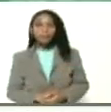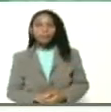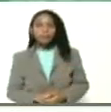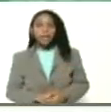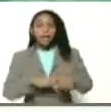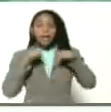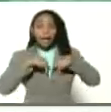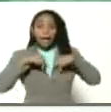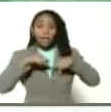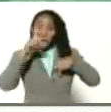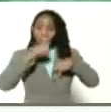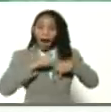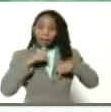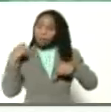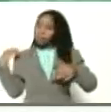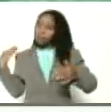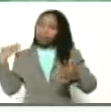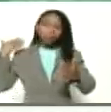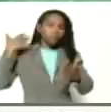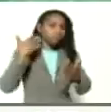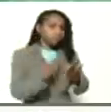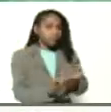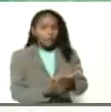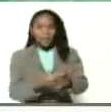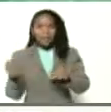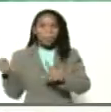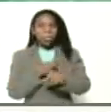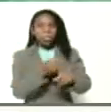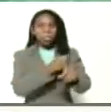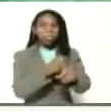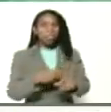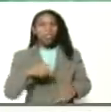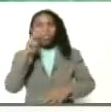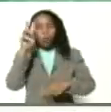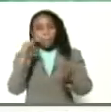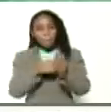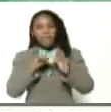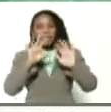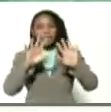en estos años de mayor agresión y ataque, 2019, 2020,